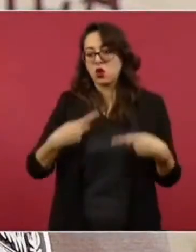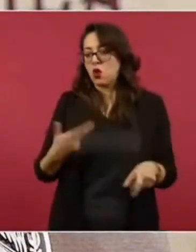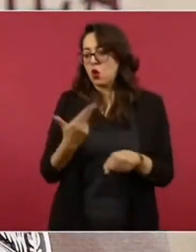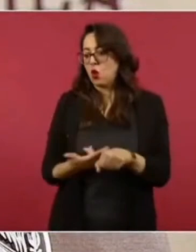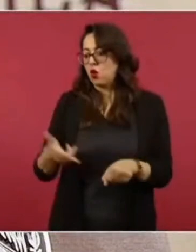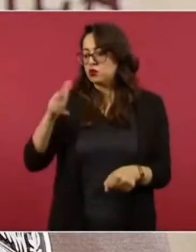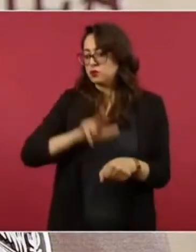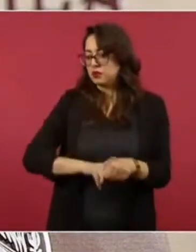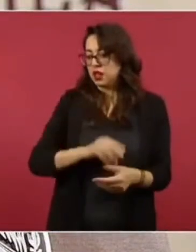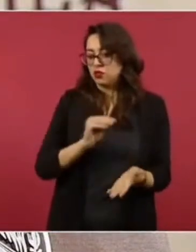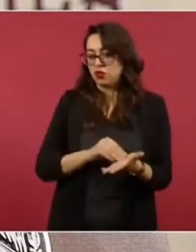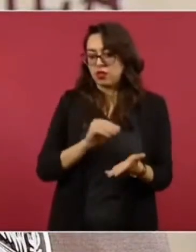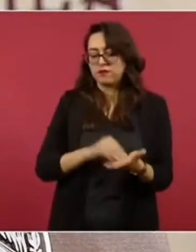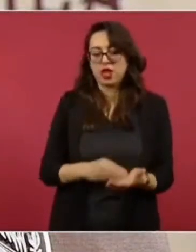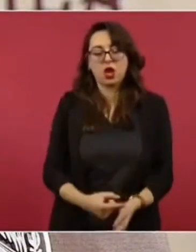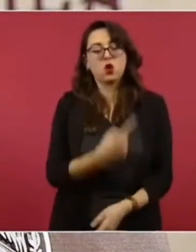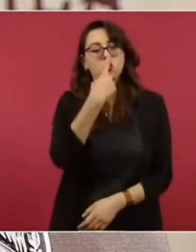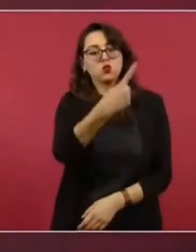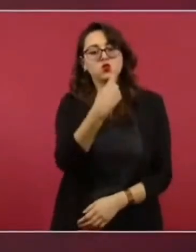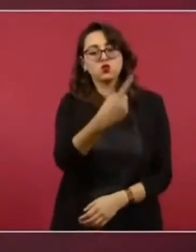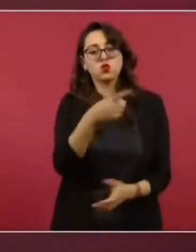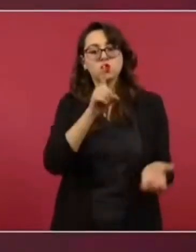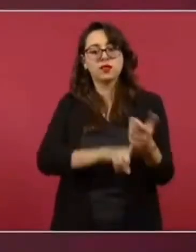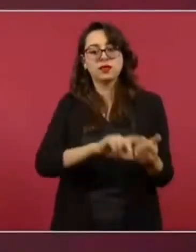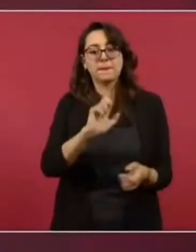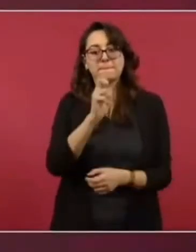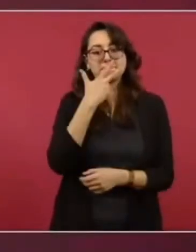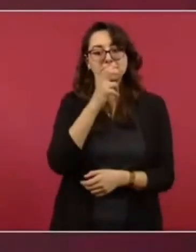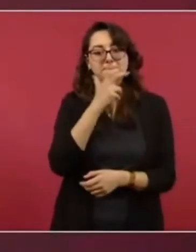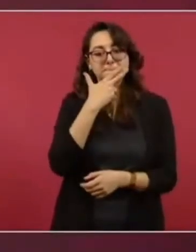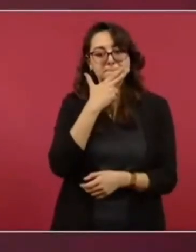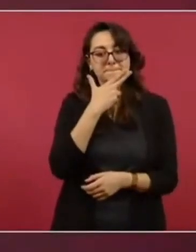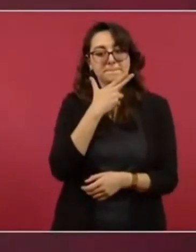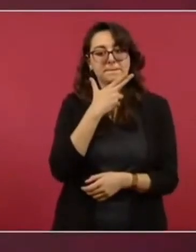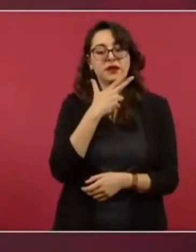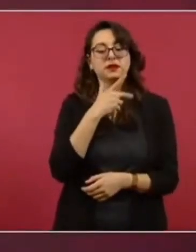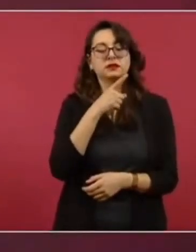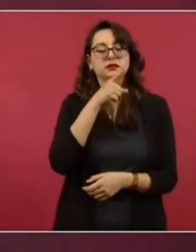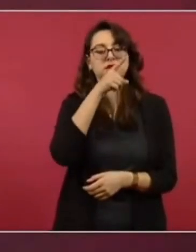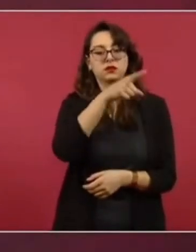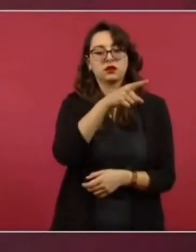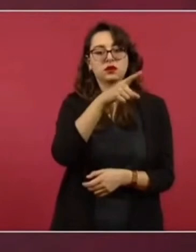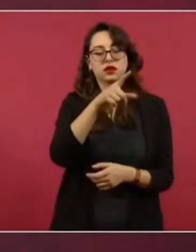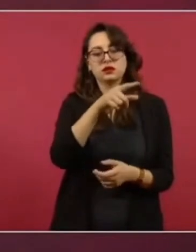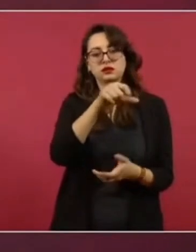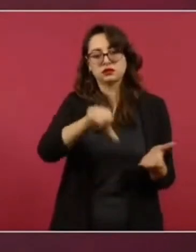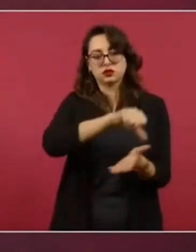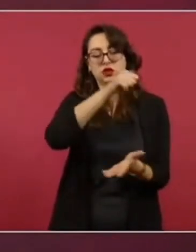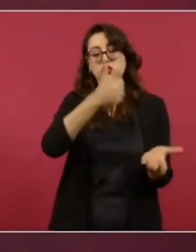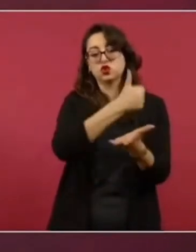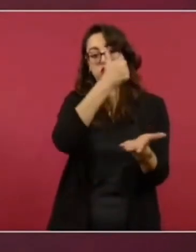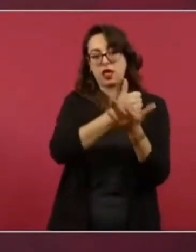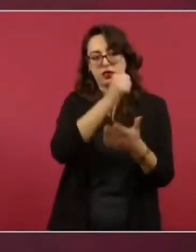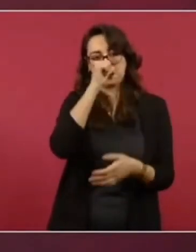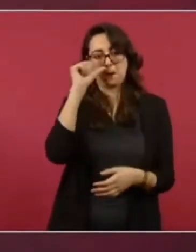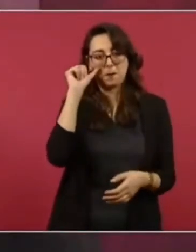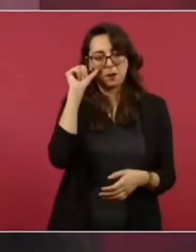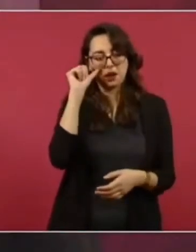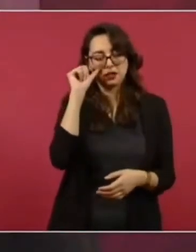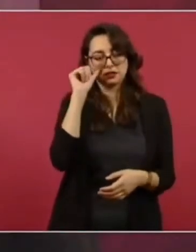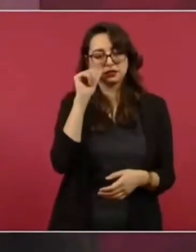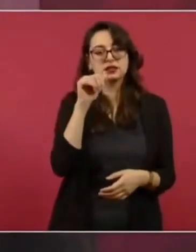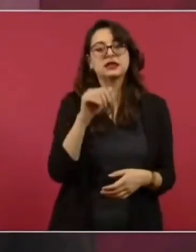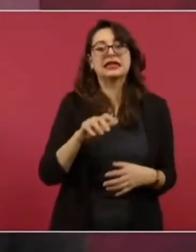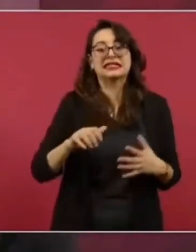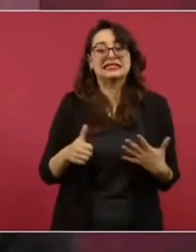en el estado de Chihuahua, en el hospital estatal que tiene su sede allí en Ciudad Juárez, y seis